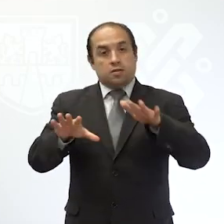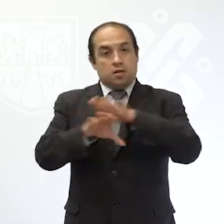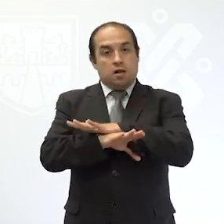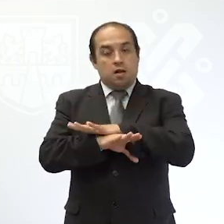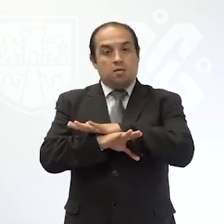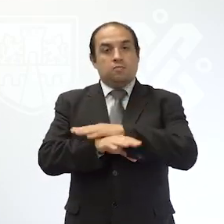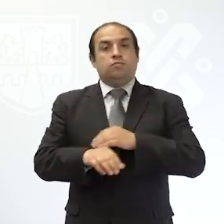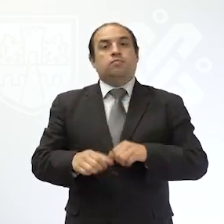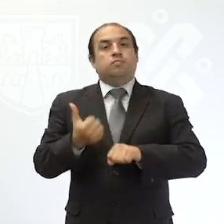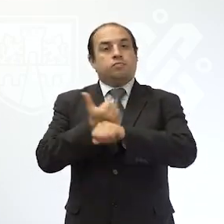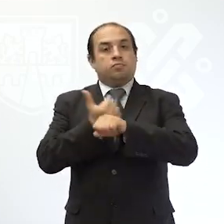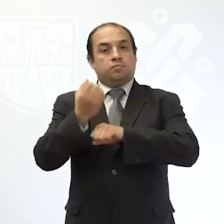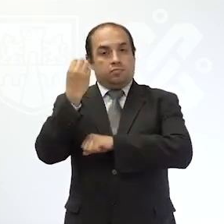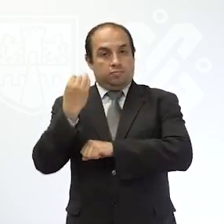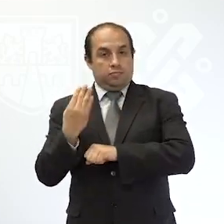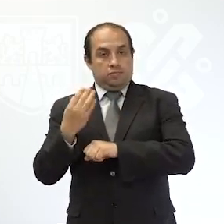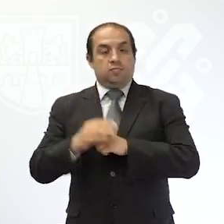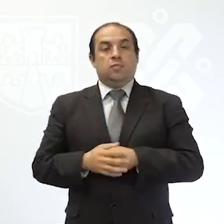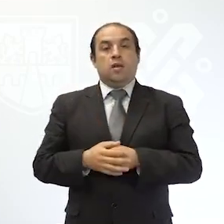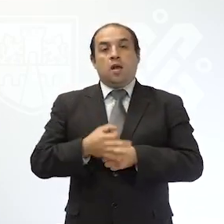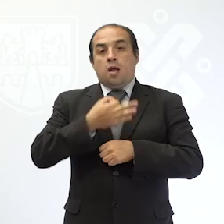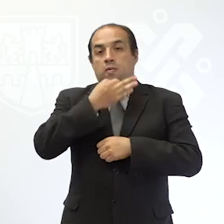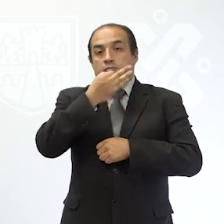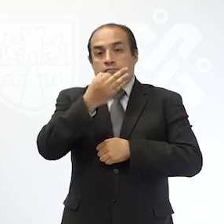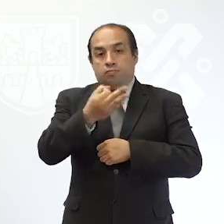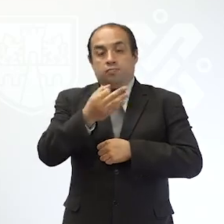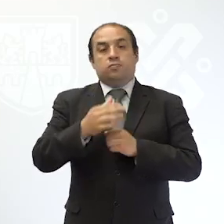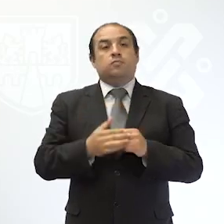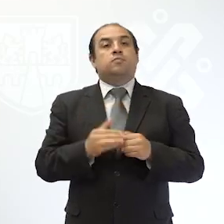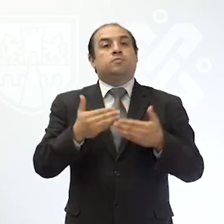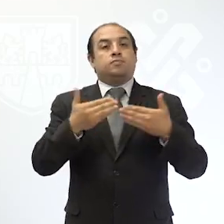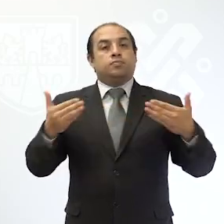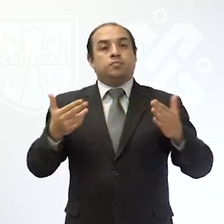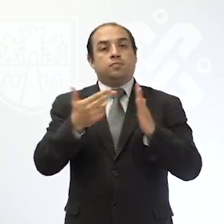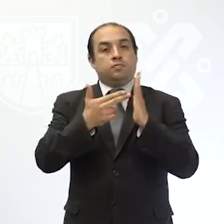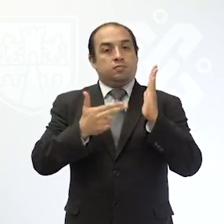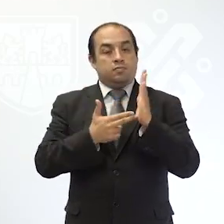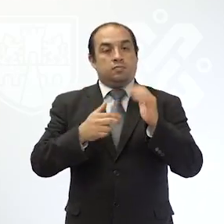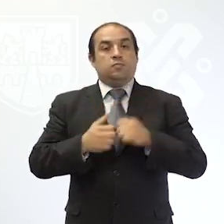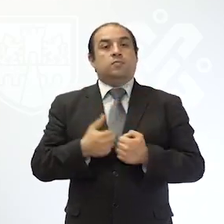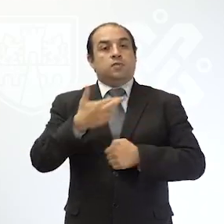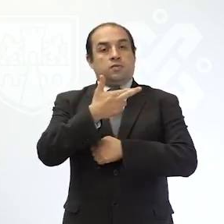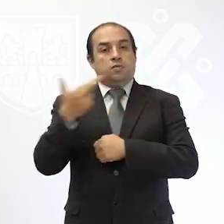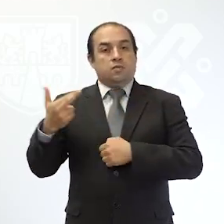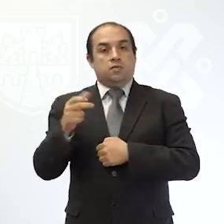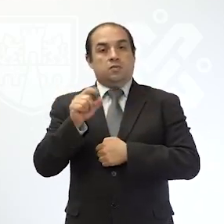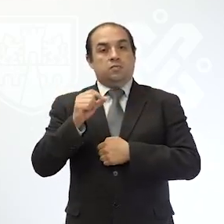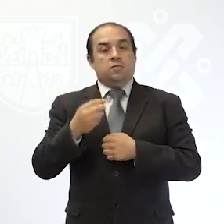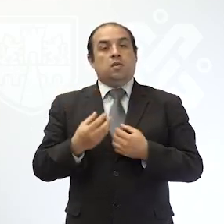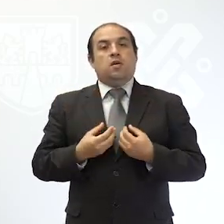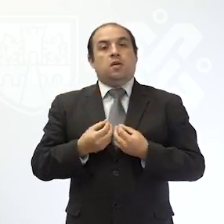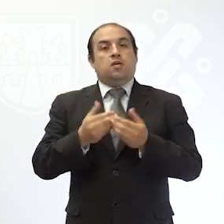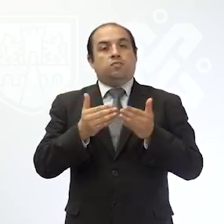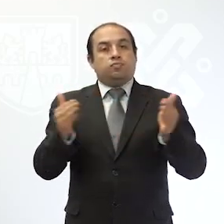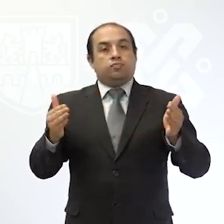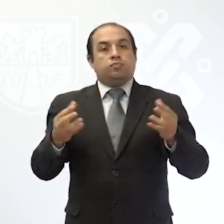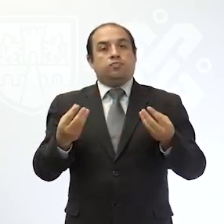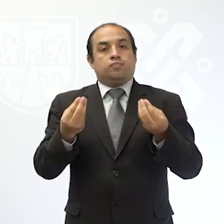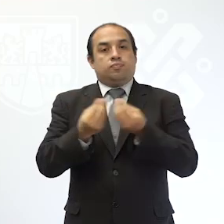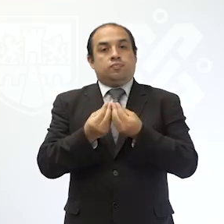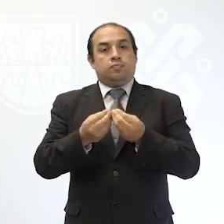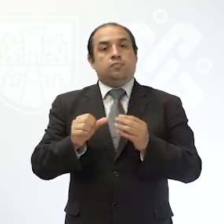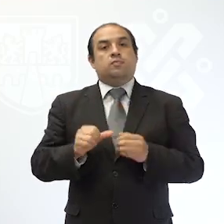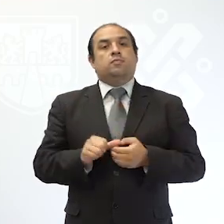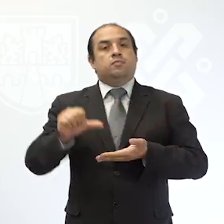esta ocasión más cerca del amarillo y por ello decidimos ampliar los horarios de restaurantes, aumentar el aforo ligeramente de los centros